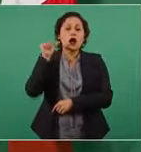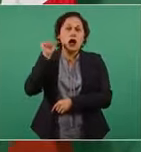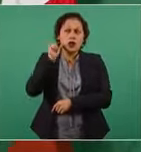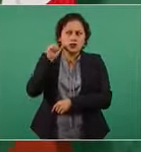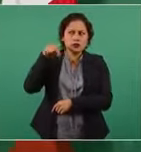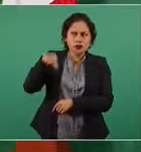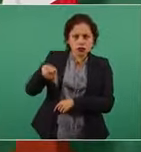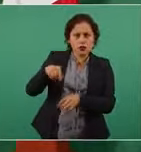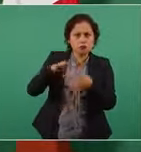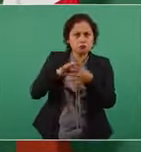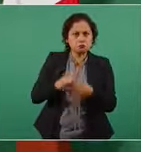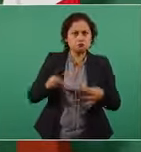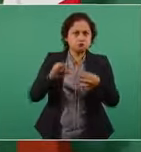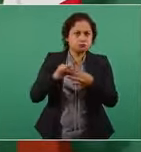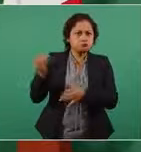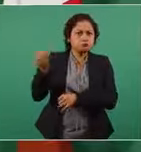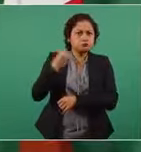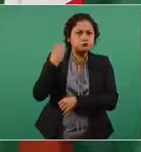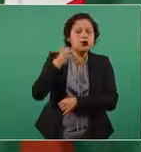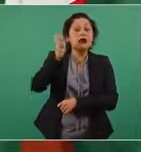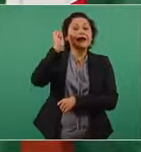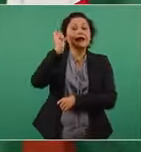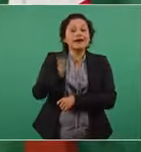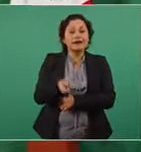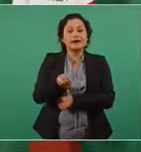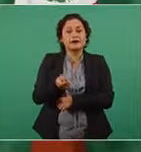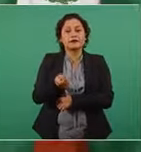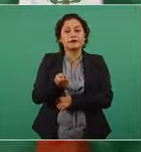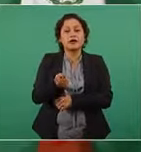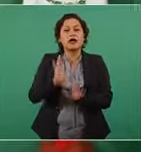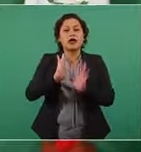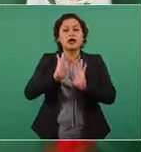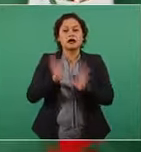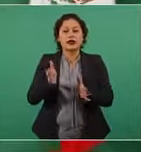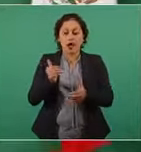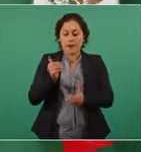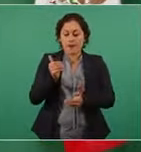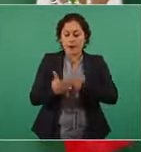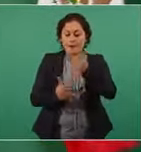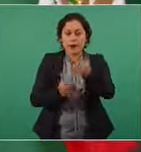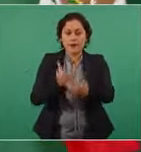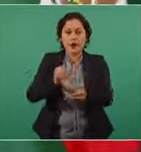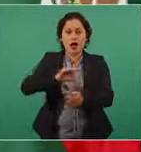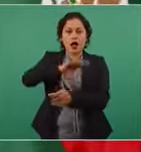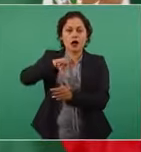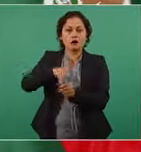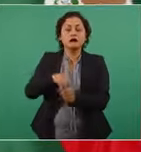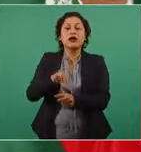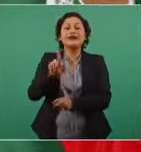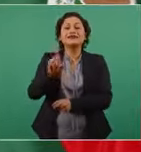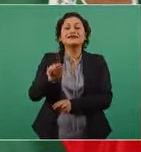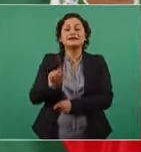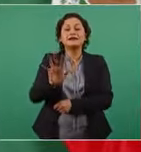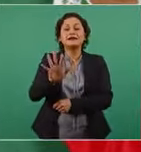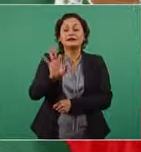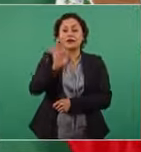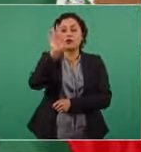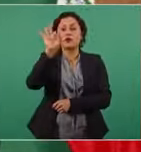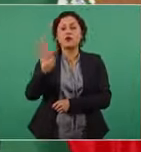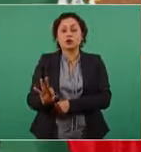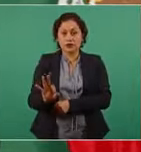ya se ha avanzado en un 75 por ciento en arreglar y en limpiar